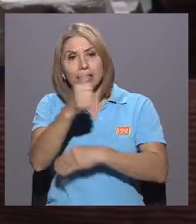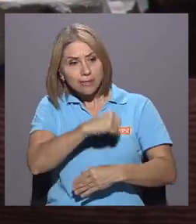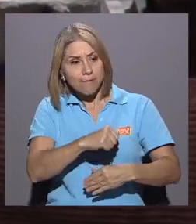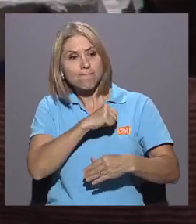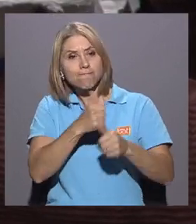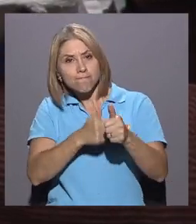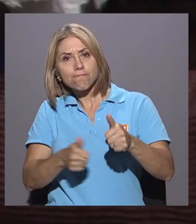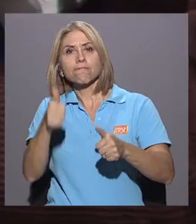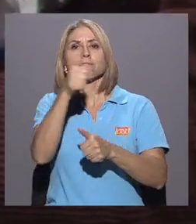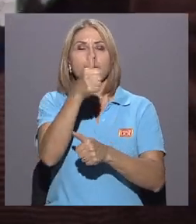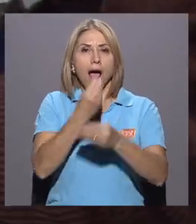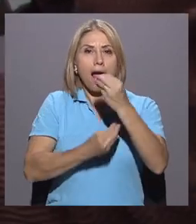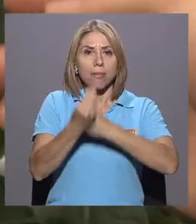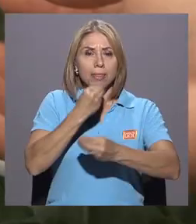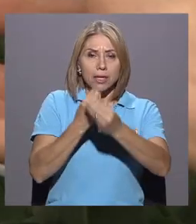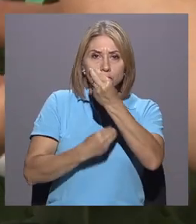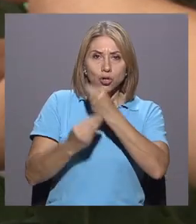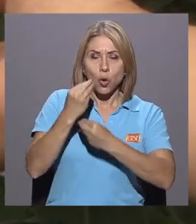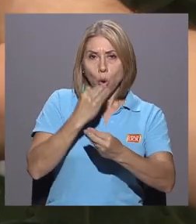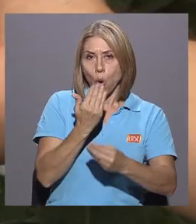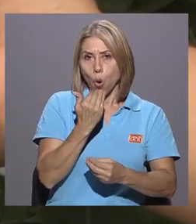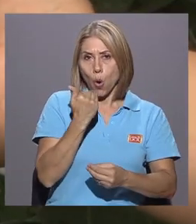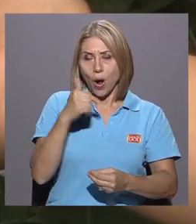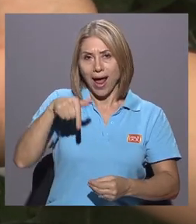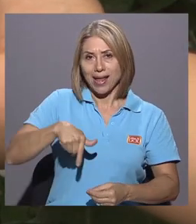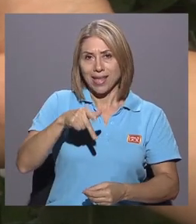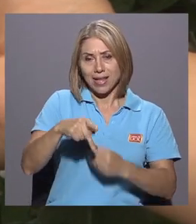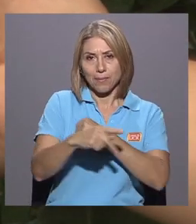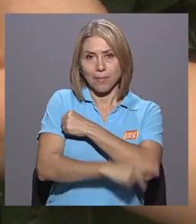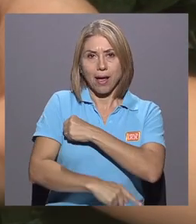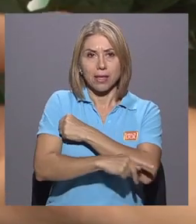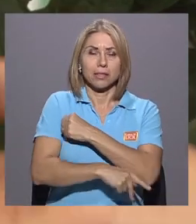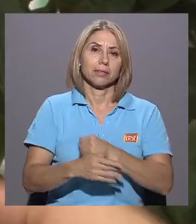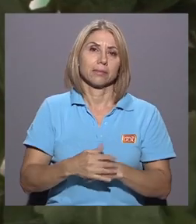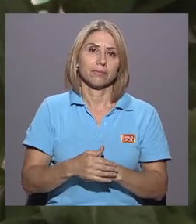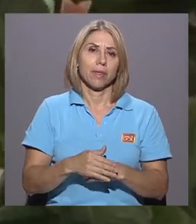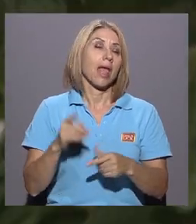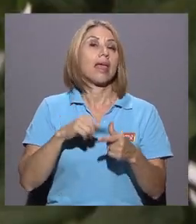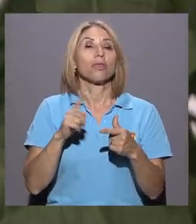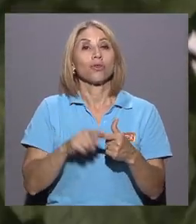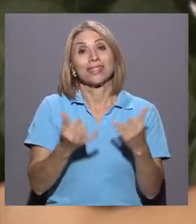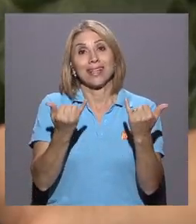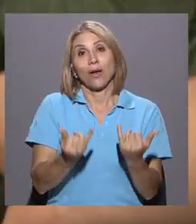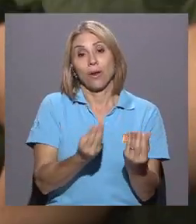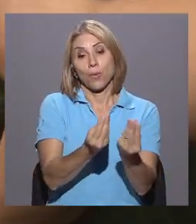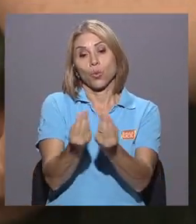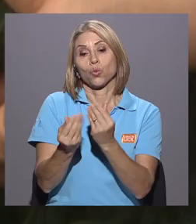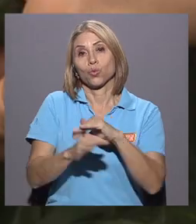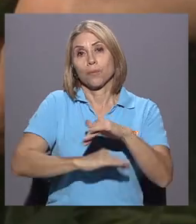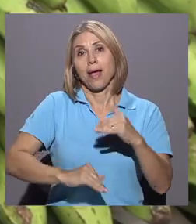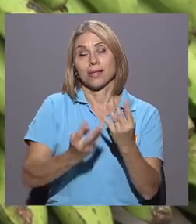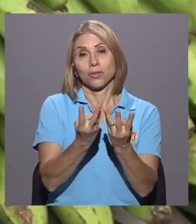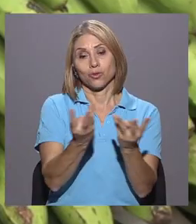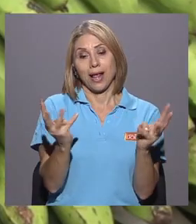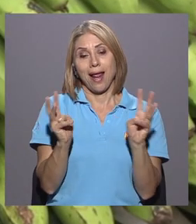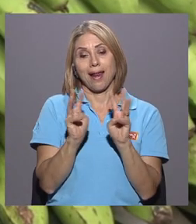alimentación y la nutrición en el país. Entonces, es una canasta que está,